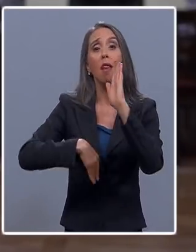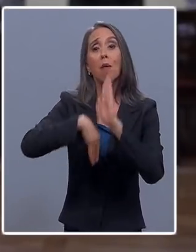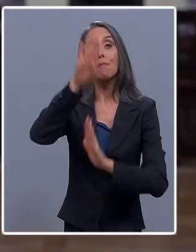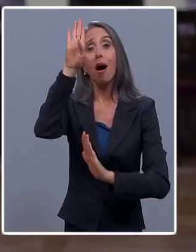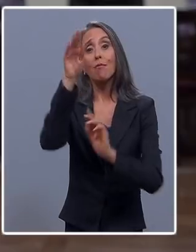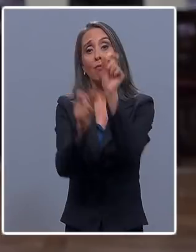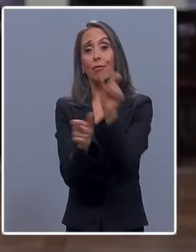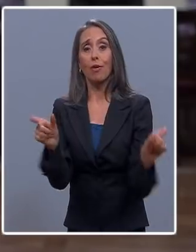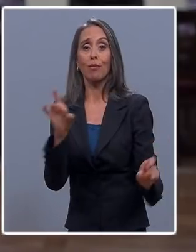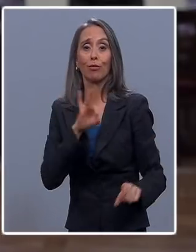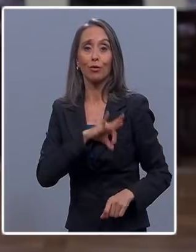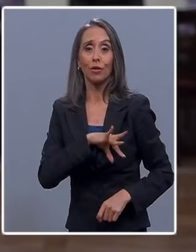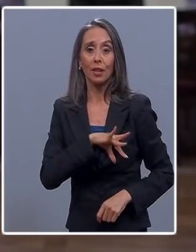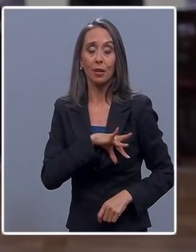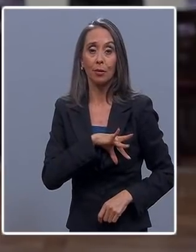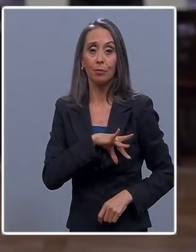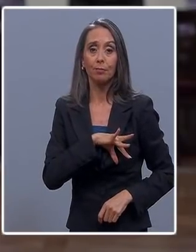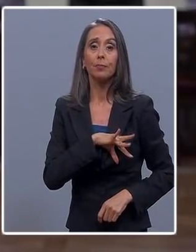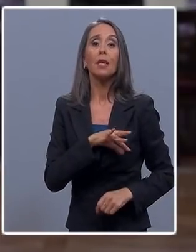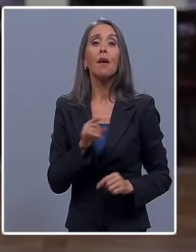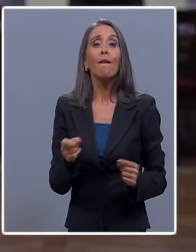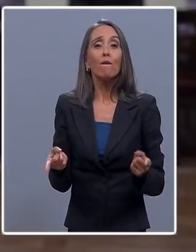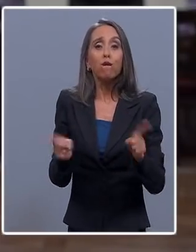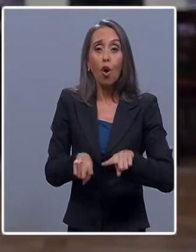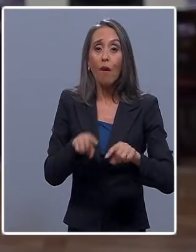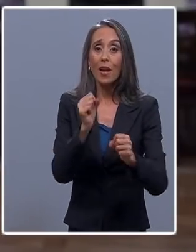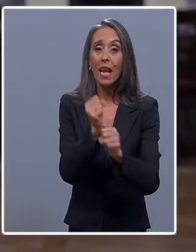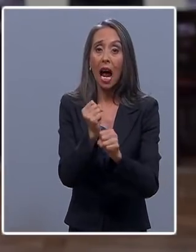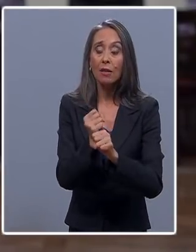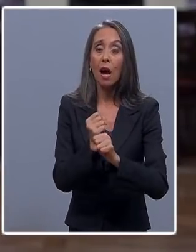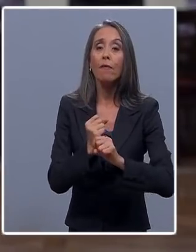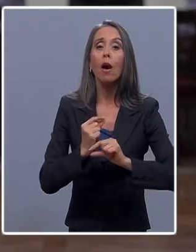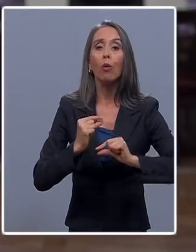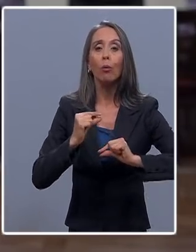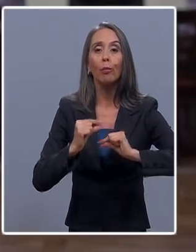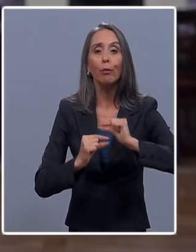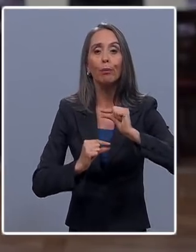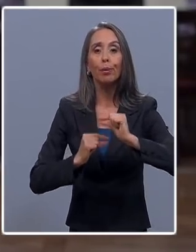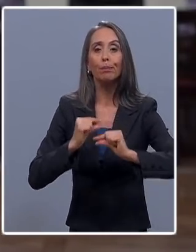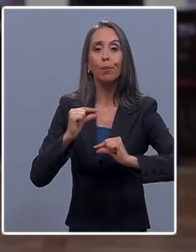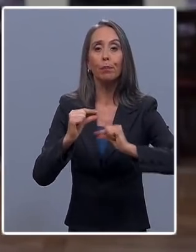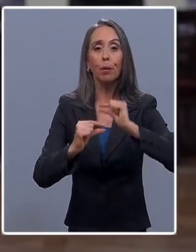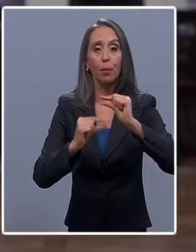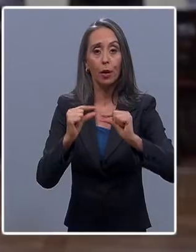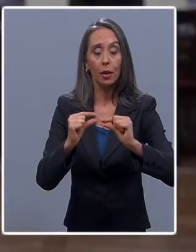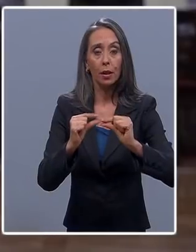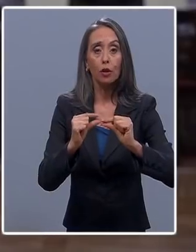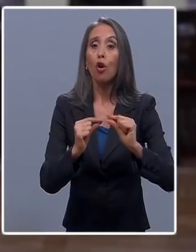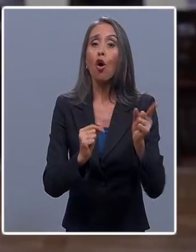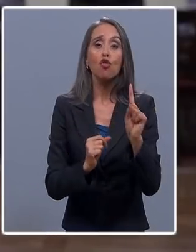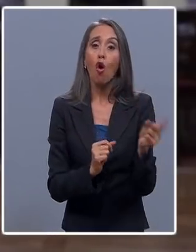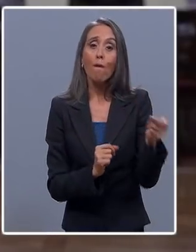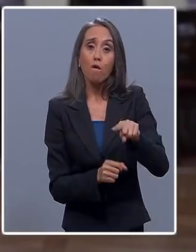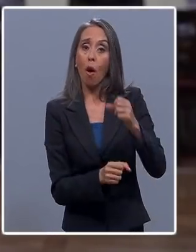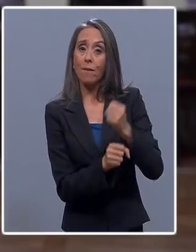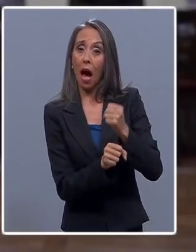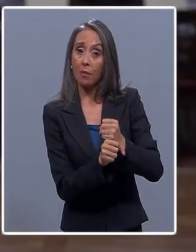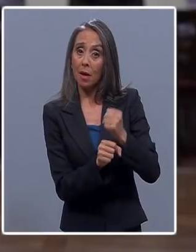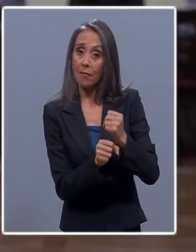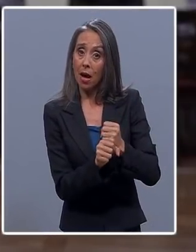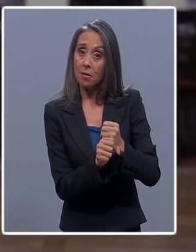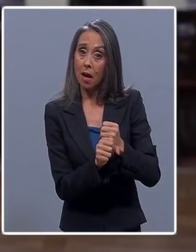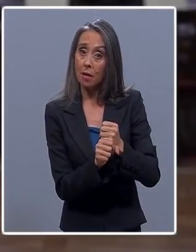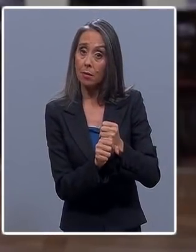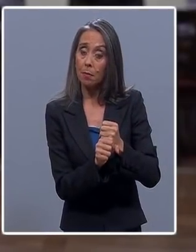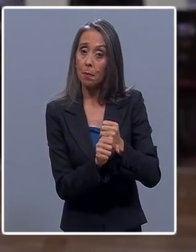de los chilenos. Este retorno al trabajo será gradual y va a excluir, por tanto,